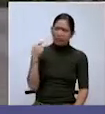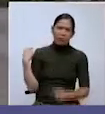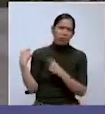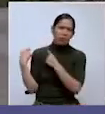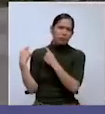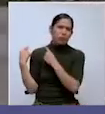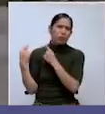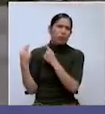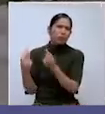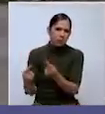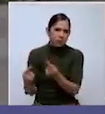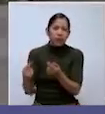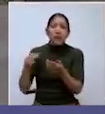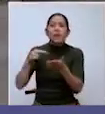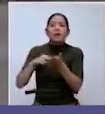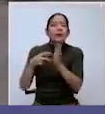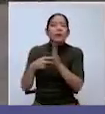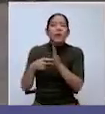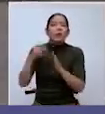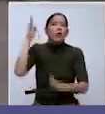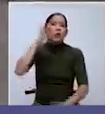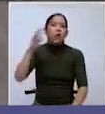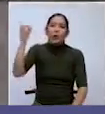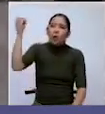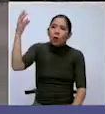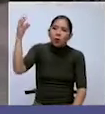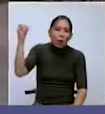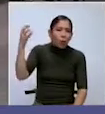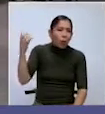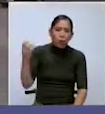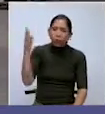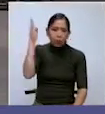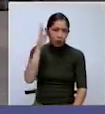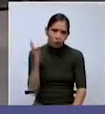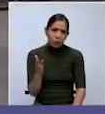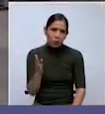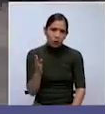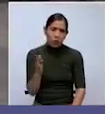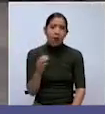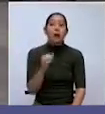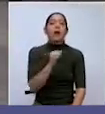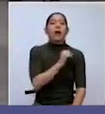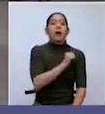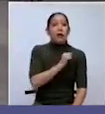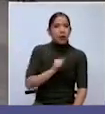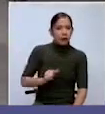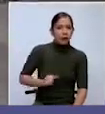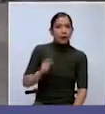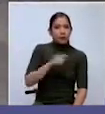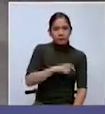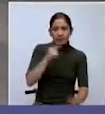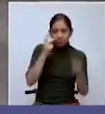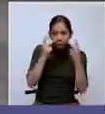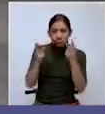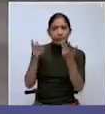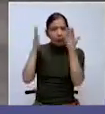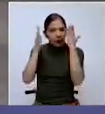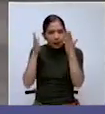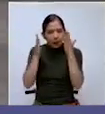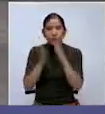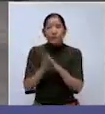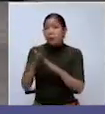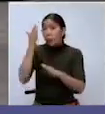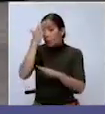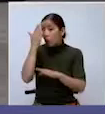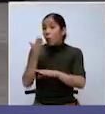decir, que nunca hubo semáforos, nunca hubo señalización, y la alcaldía tiene que estar atento a esta situación, porque en el